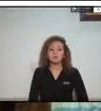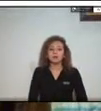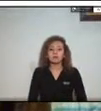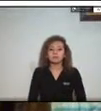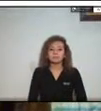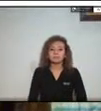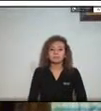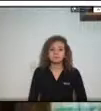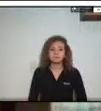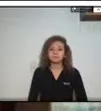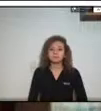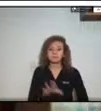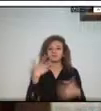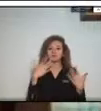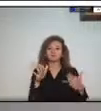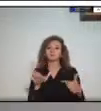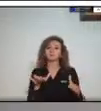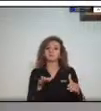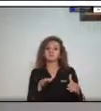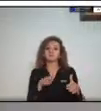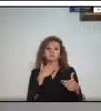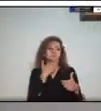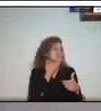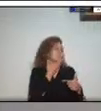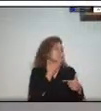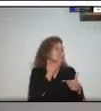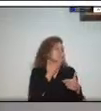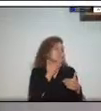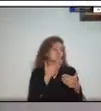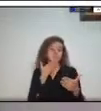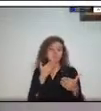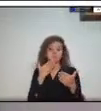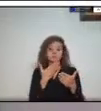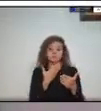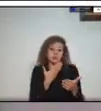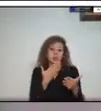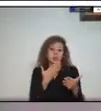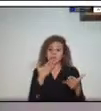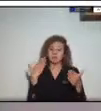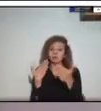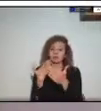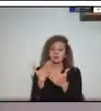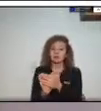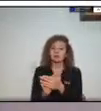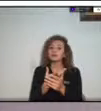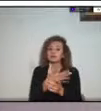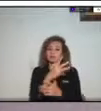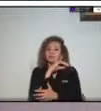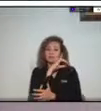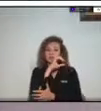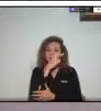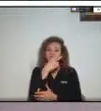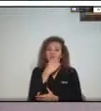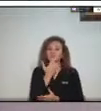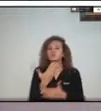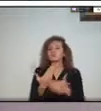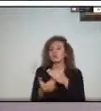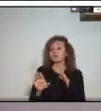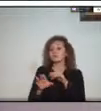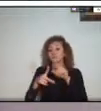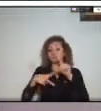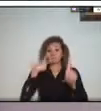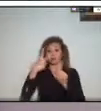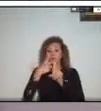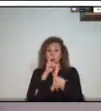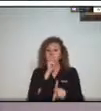muchas gracias Juan Sebastián la siguiente pregunta es para la ingeniera Elizabeth Cárdenas